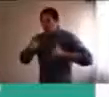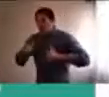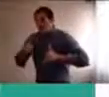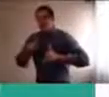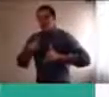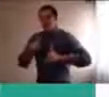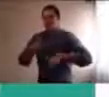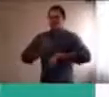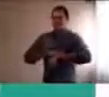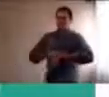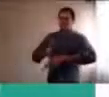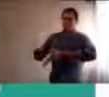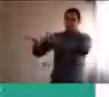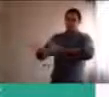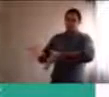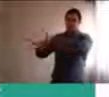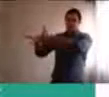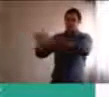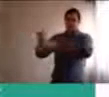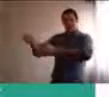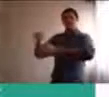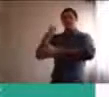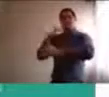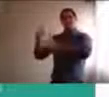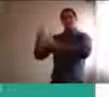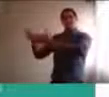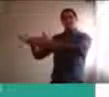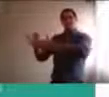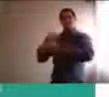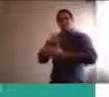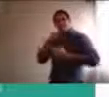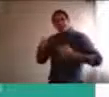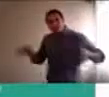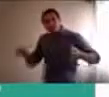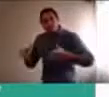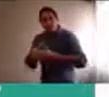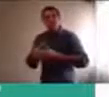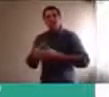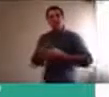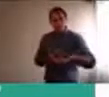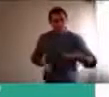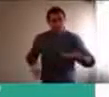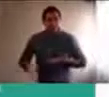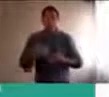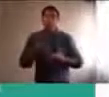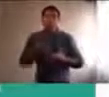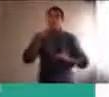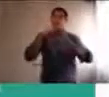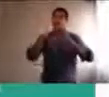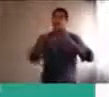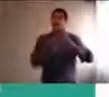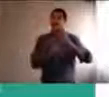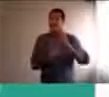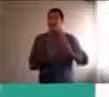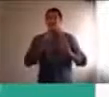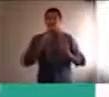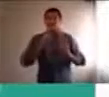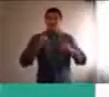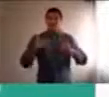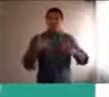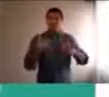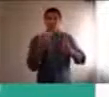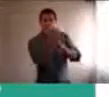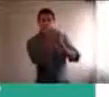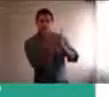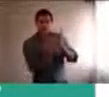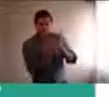a juntarnos, a reunirnos, a convocarnos, a entender las reglas, de un juego, y ahí hablamos, de toda la parte cognitiva, que se pone